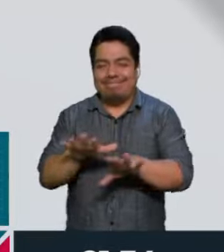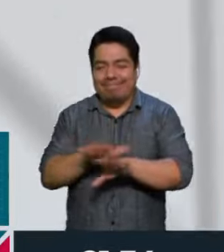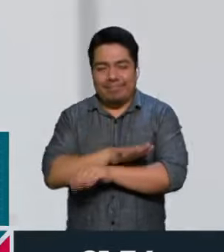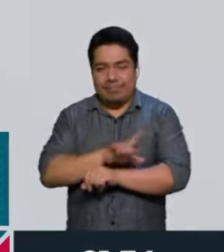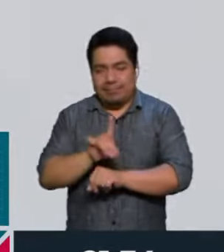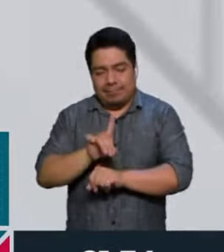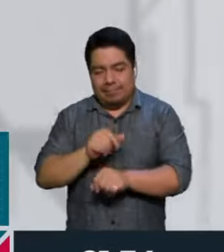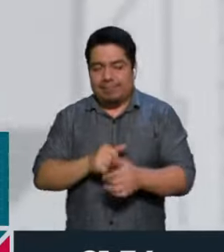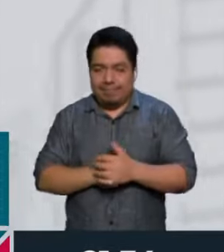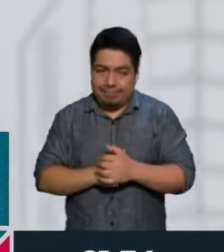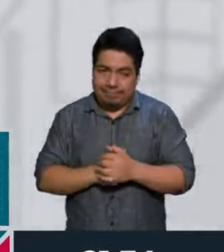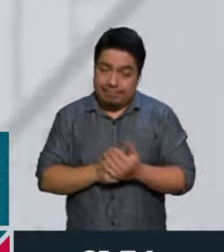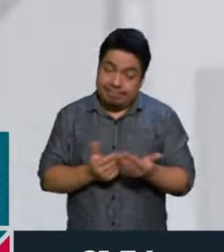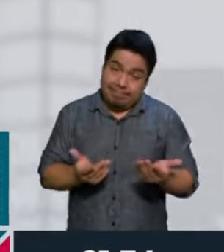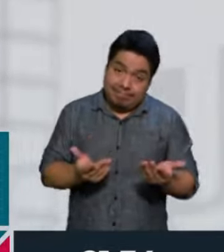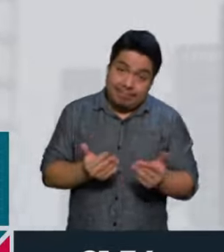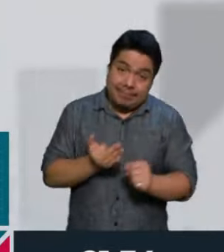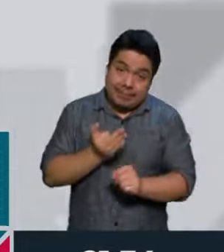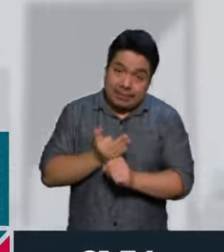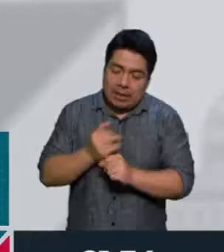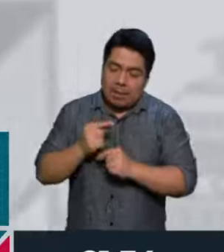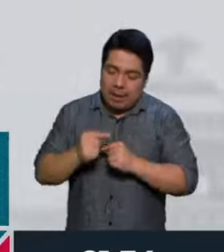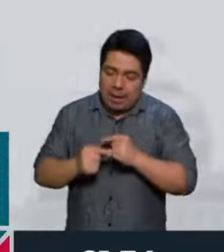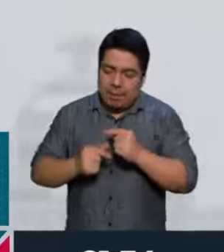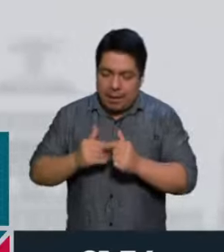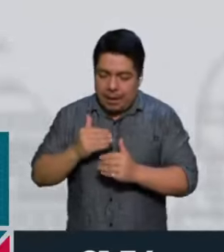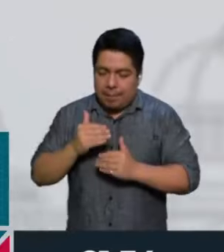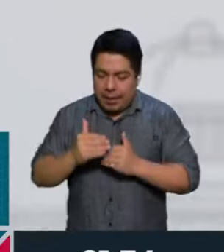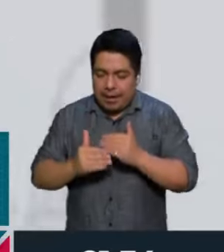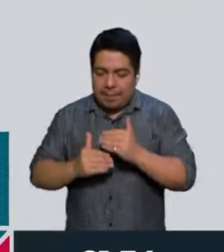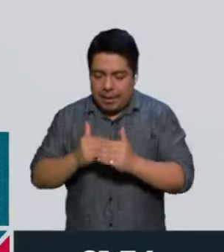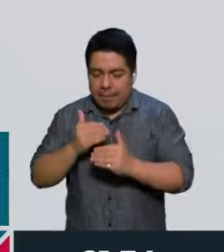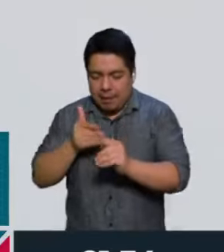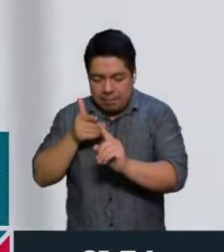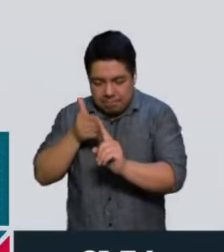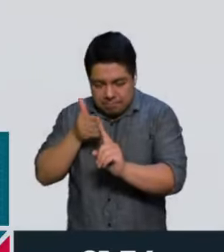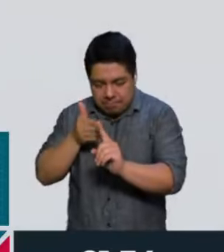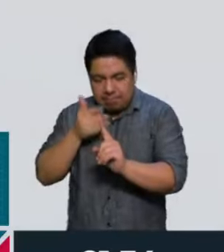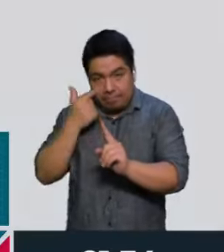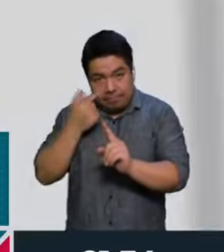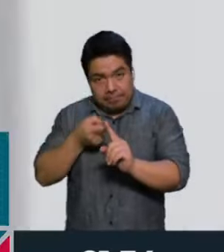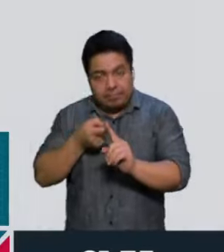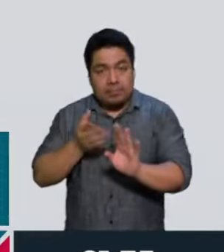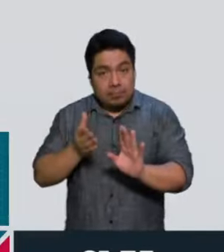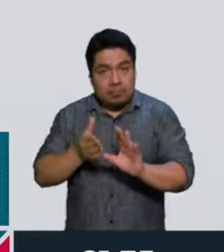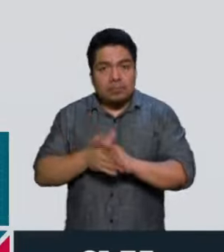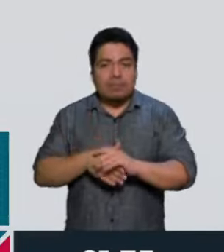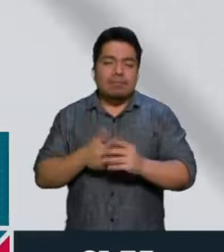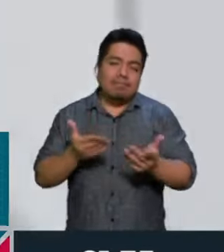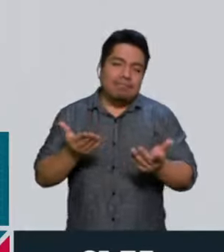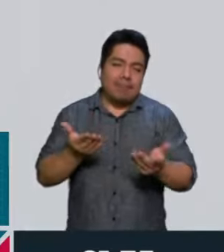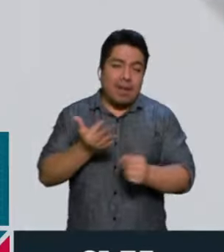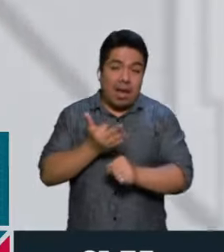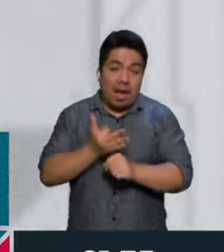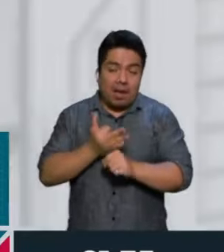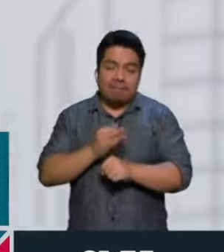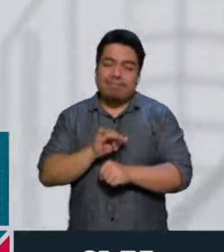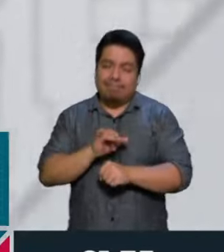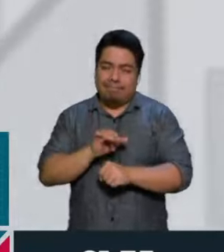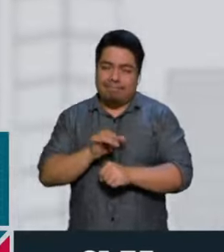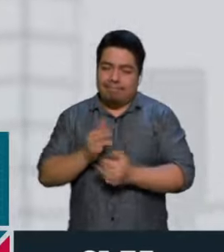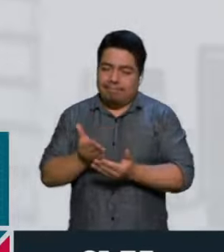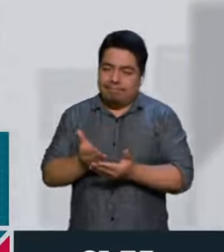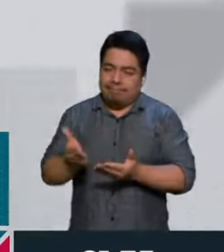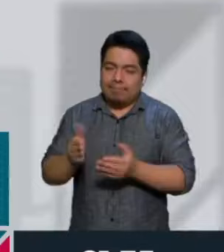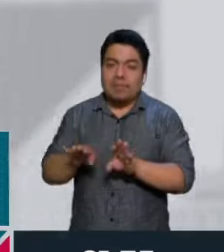lectura es otra. Y bueno, le fuimos dando, dando con el seguimiento debido. Y fíjate que obviamente ahorita esta cuestión